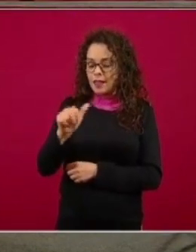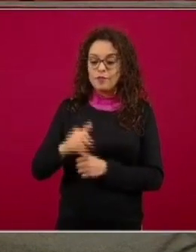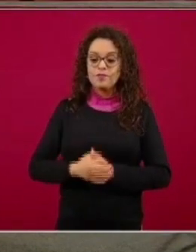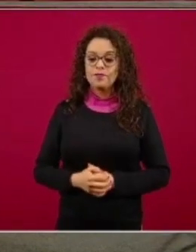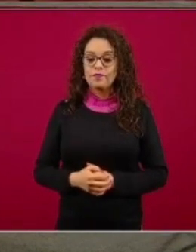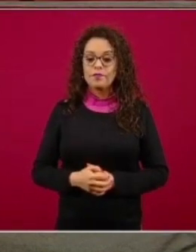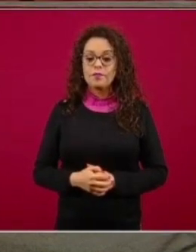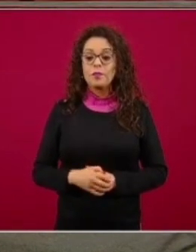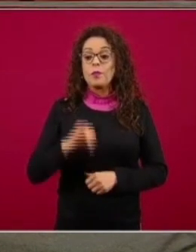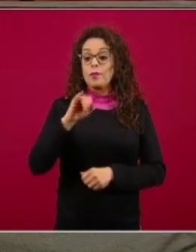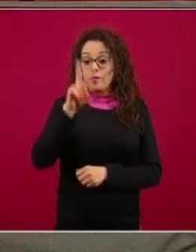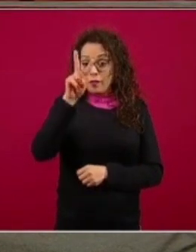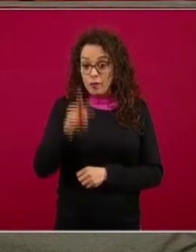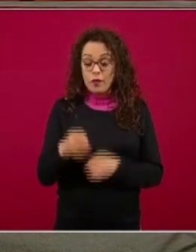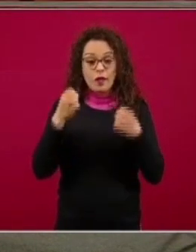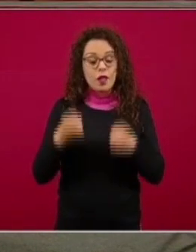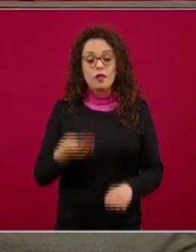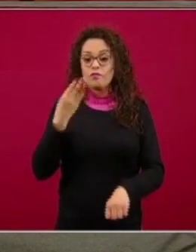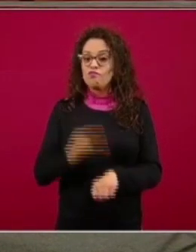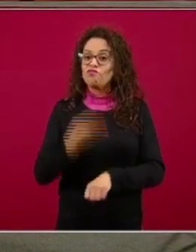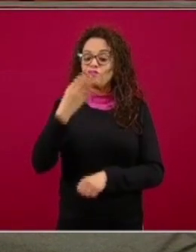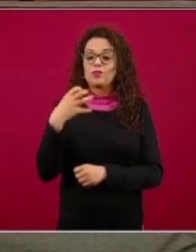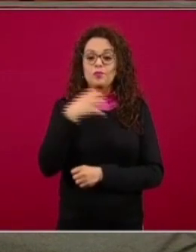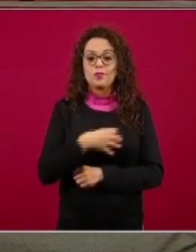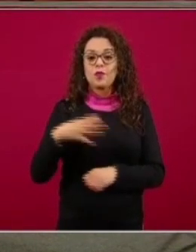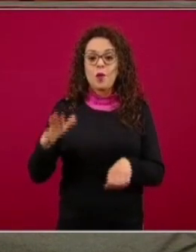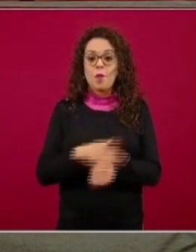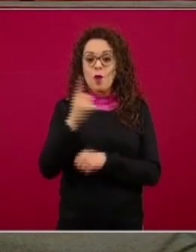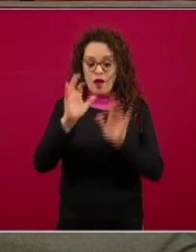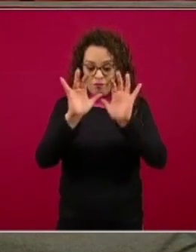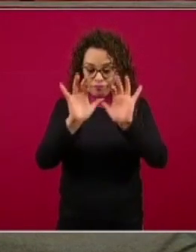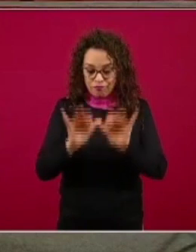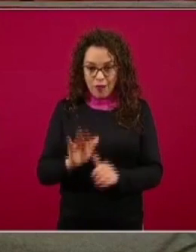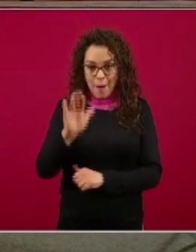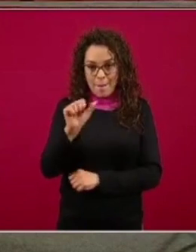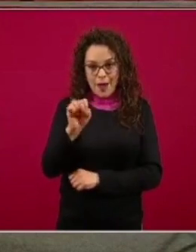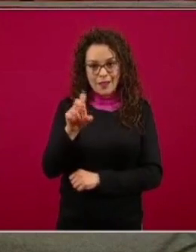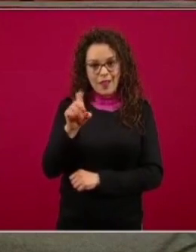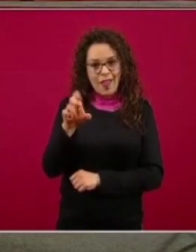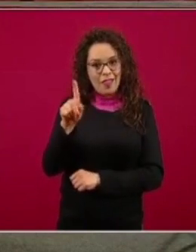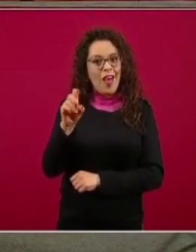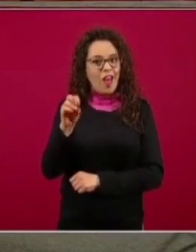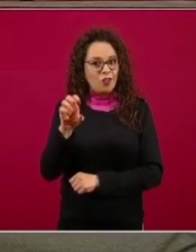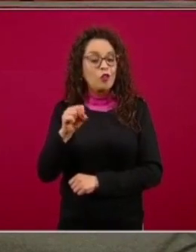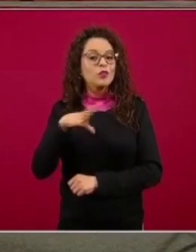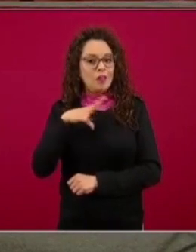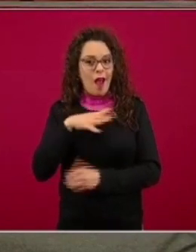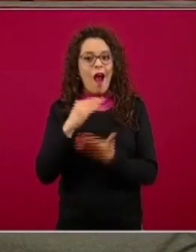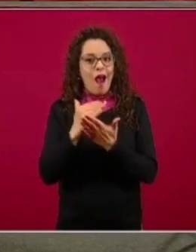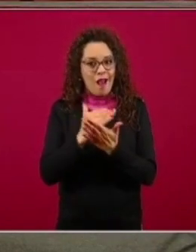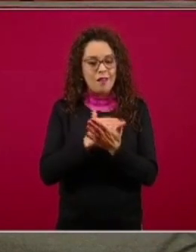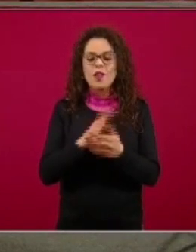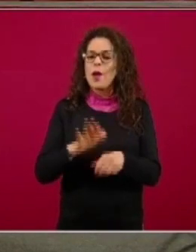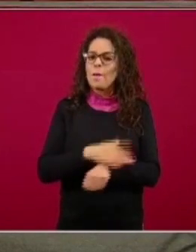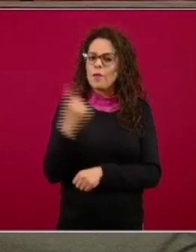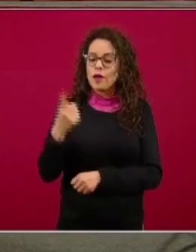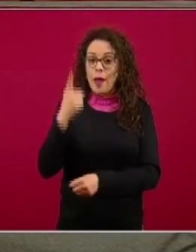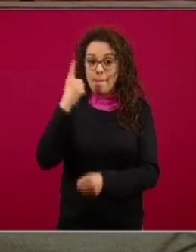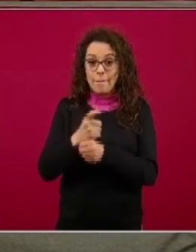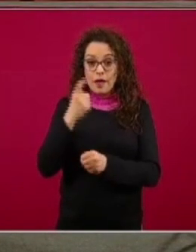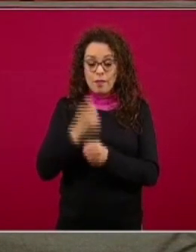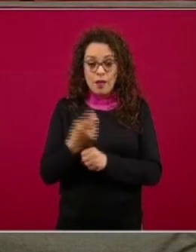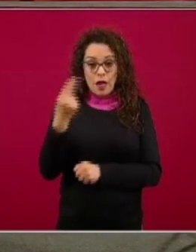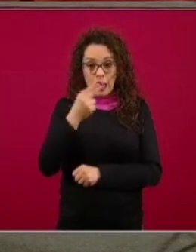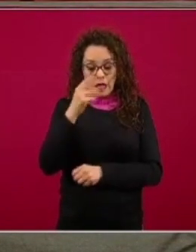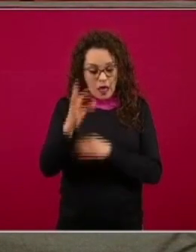muy contentos por esta base de datos que tenemos lo primero va a ser terminar las determinaciones